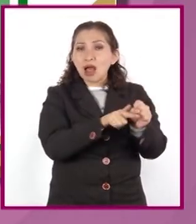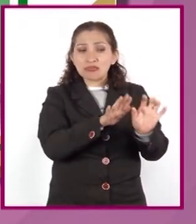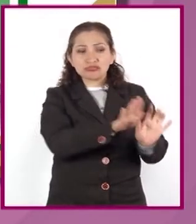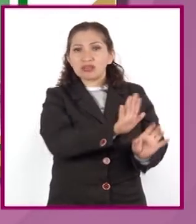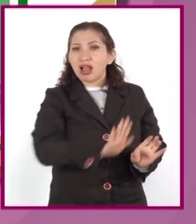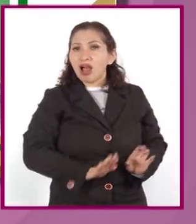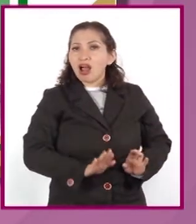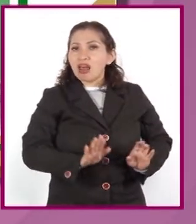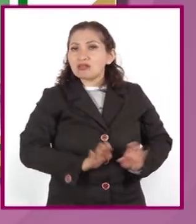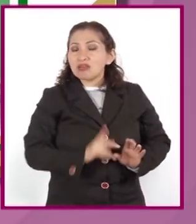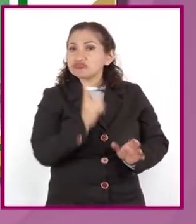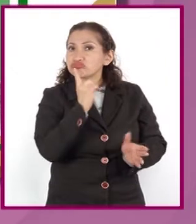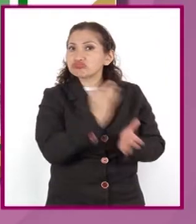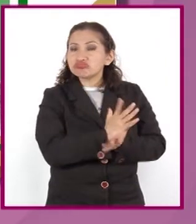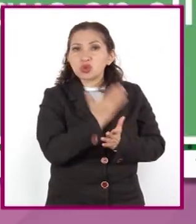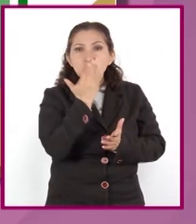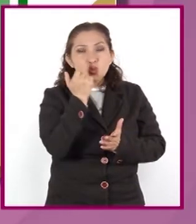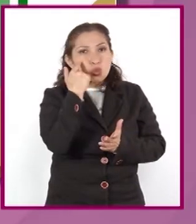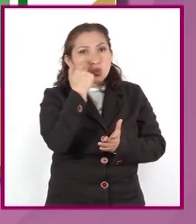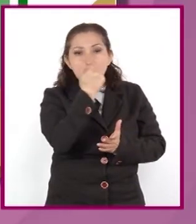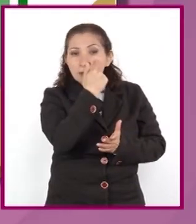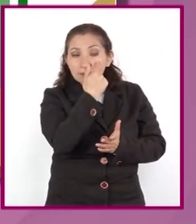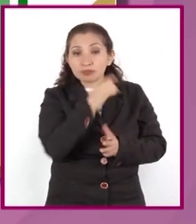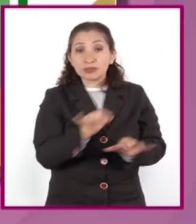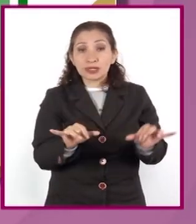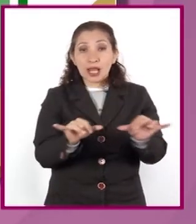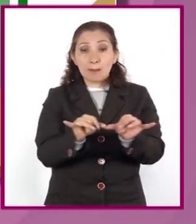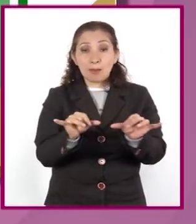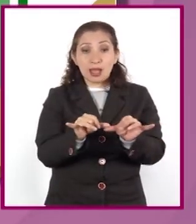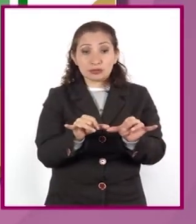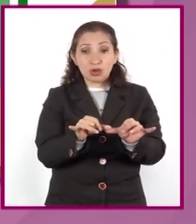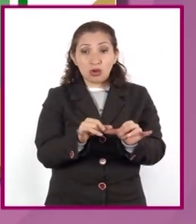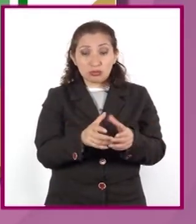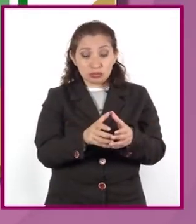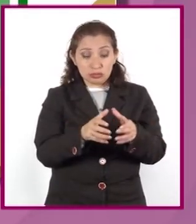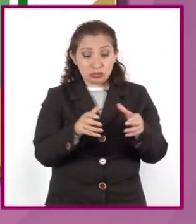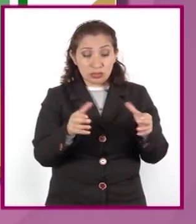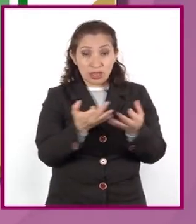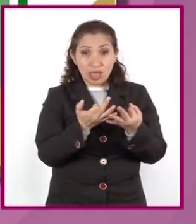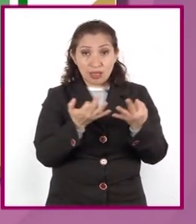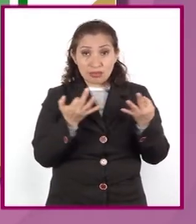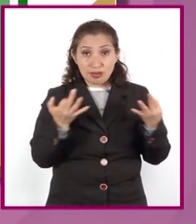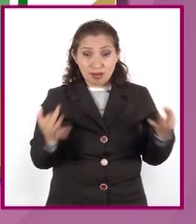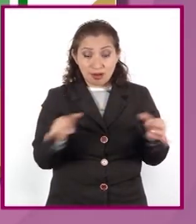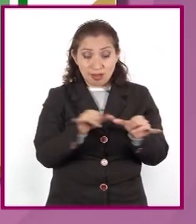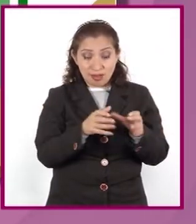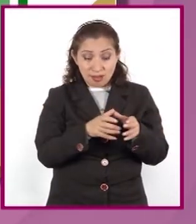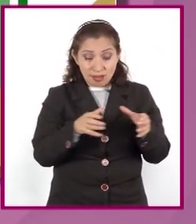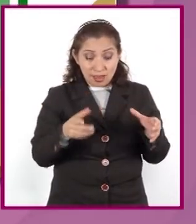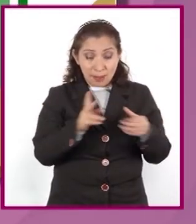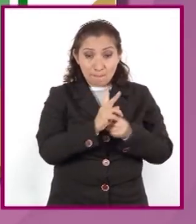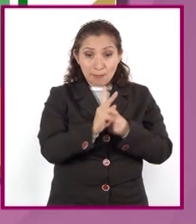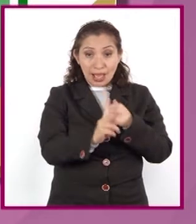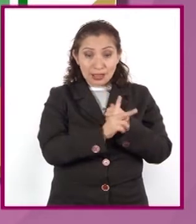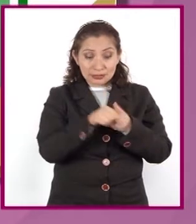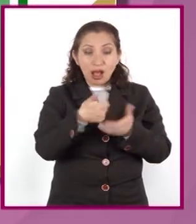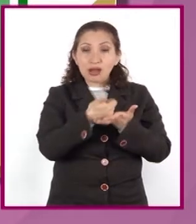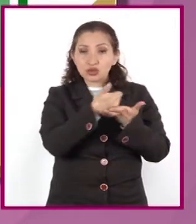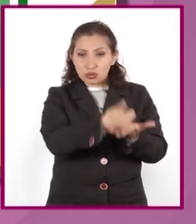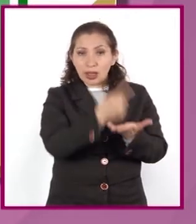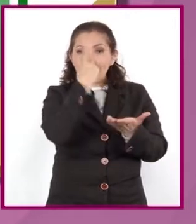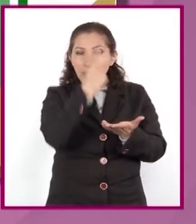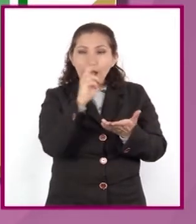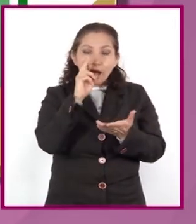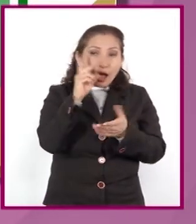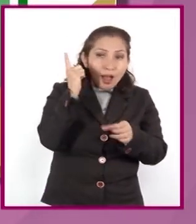características únicas. Tamaño. La extensión territorial de los países influye en la